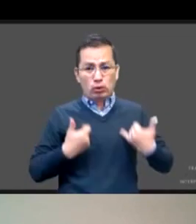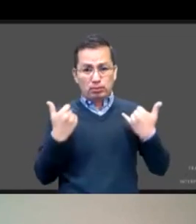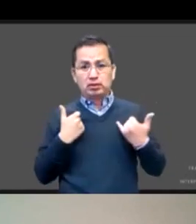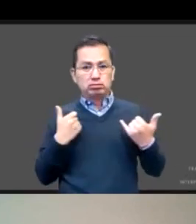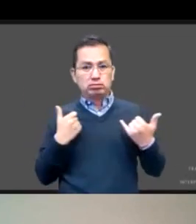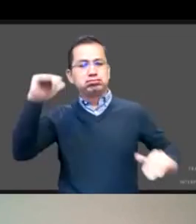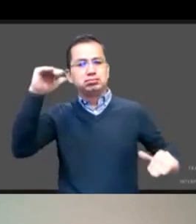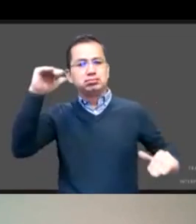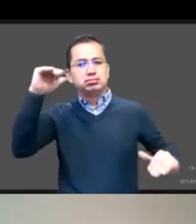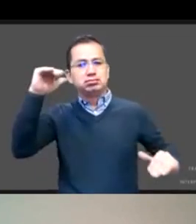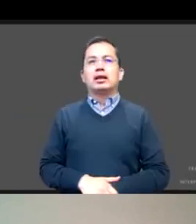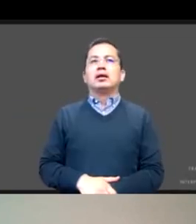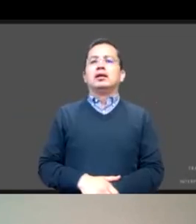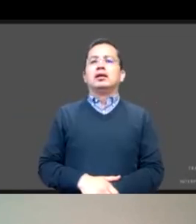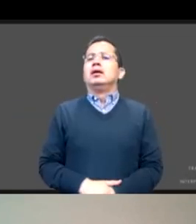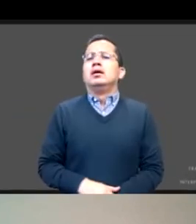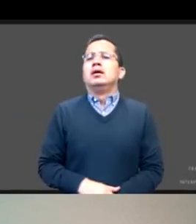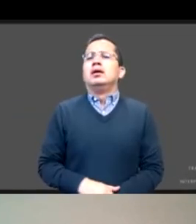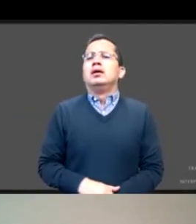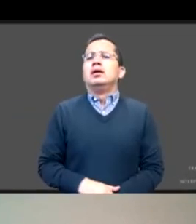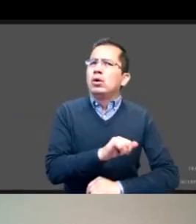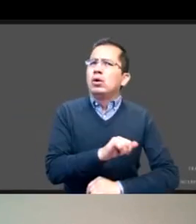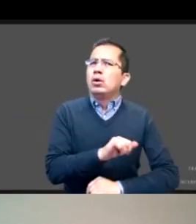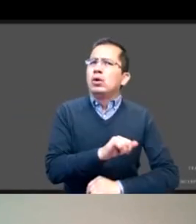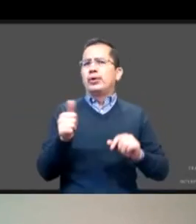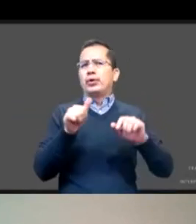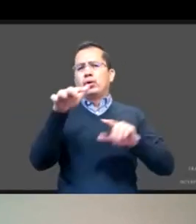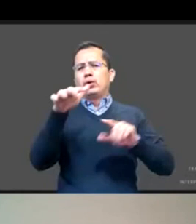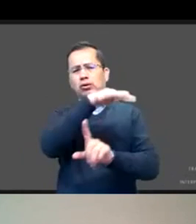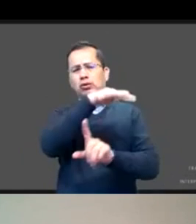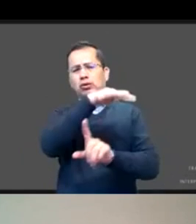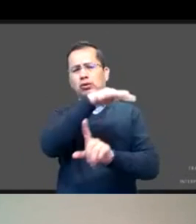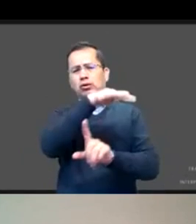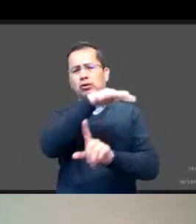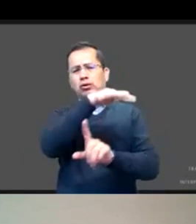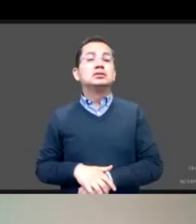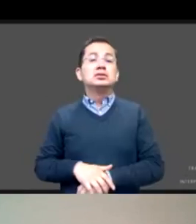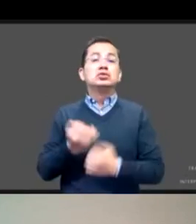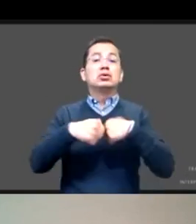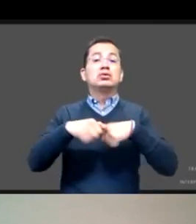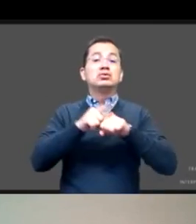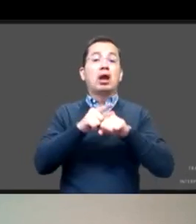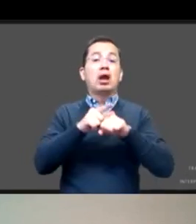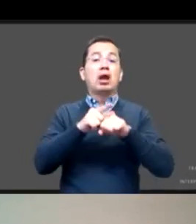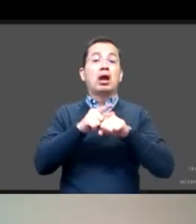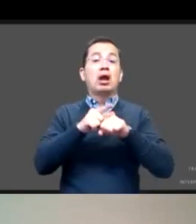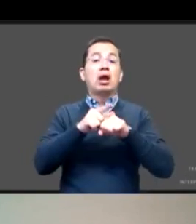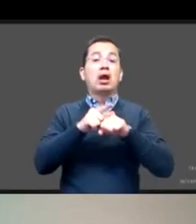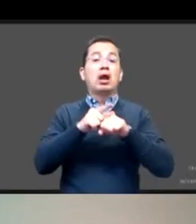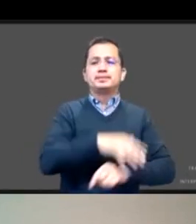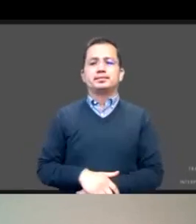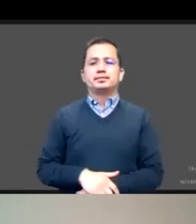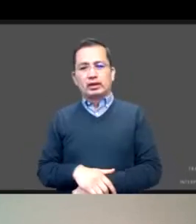dimensiones sociales, de las dimensiones que siguen afectando y que nos revela también